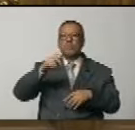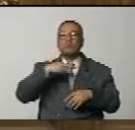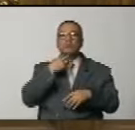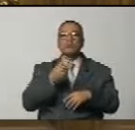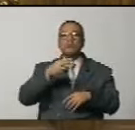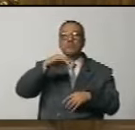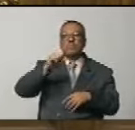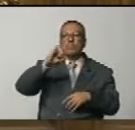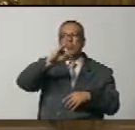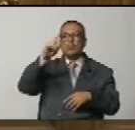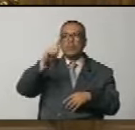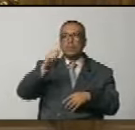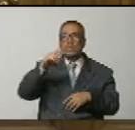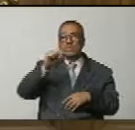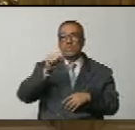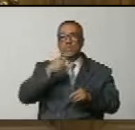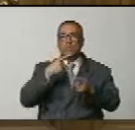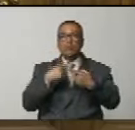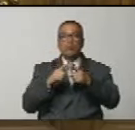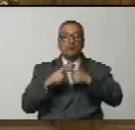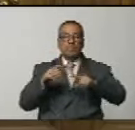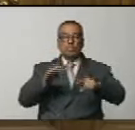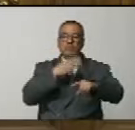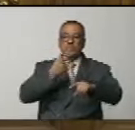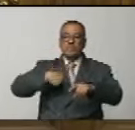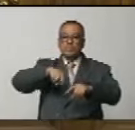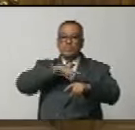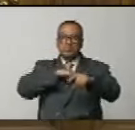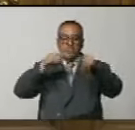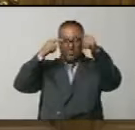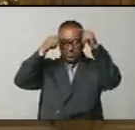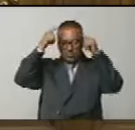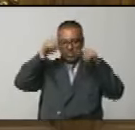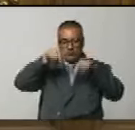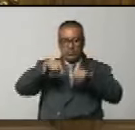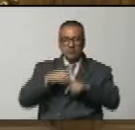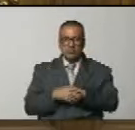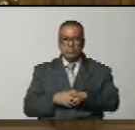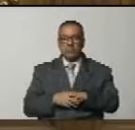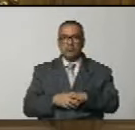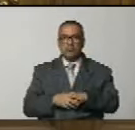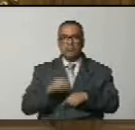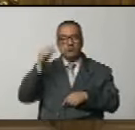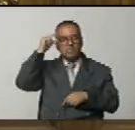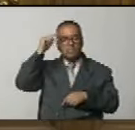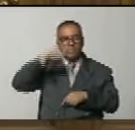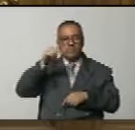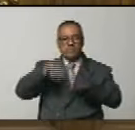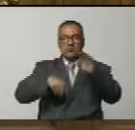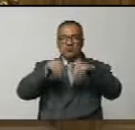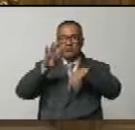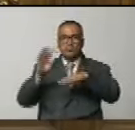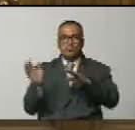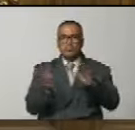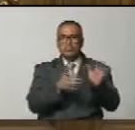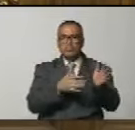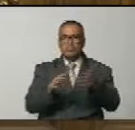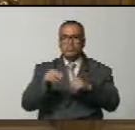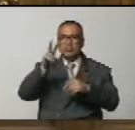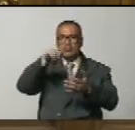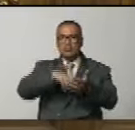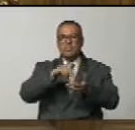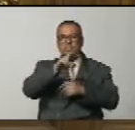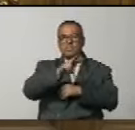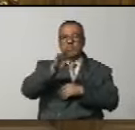maizanta y mucha serenata con nuestro comandante Chávez. Hoy, 19 de marzo del